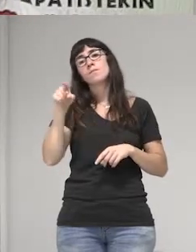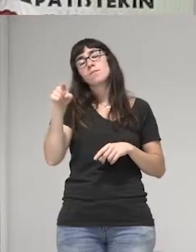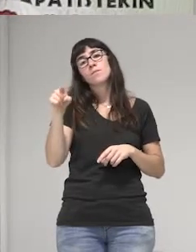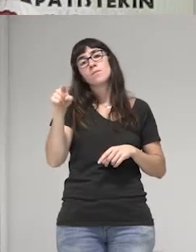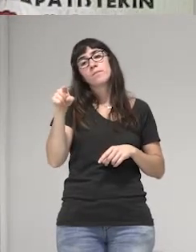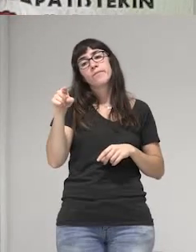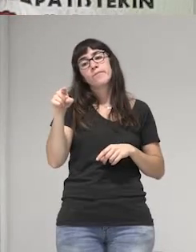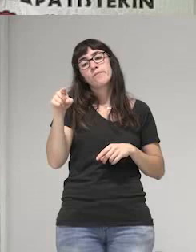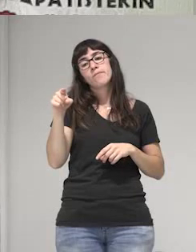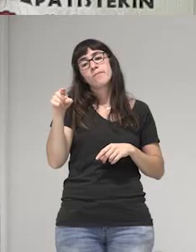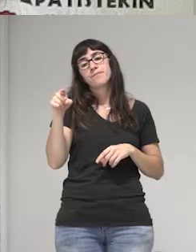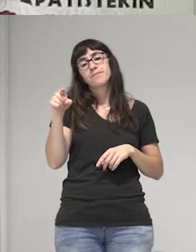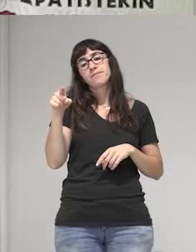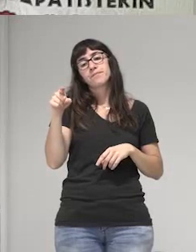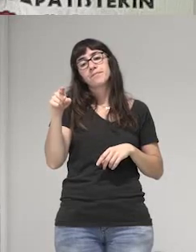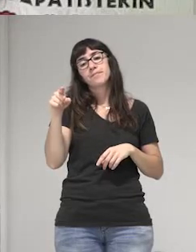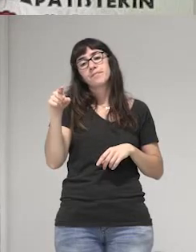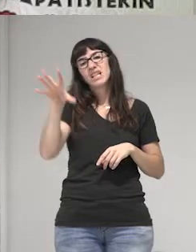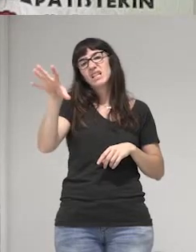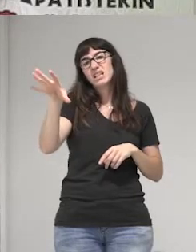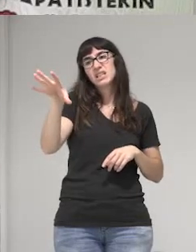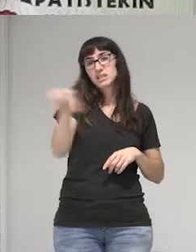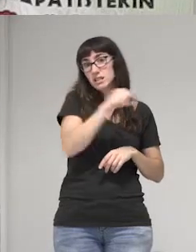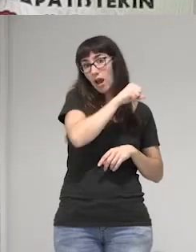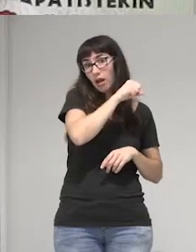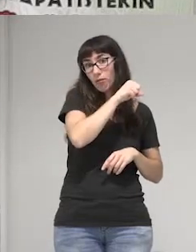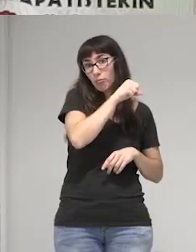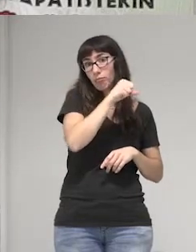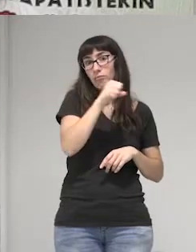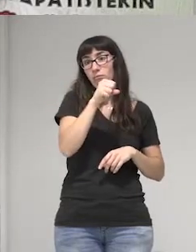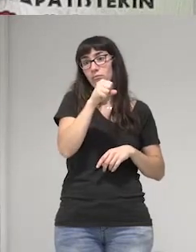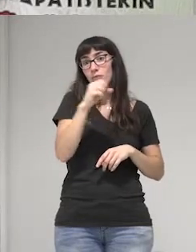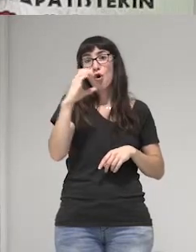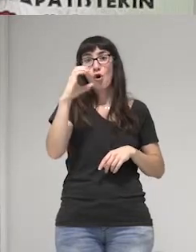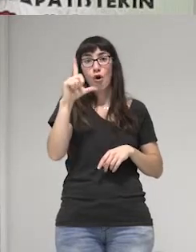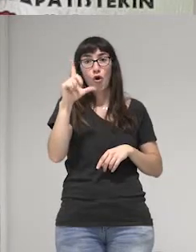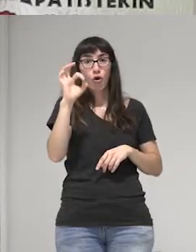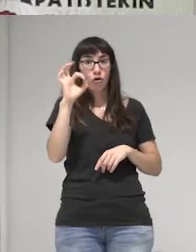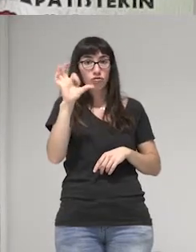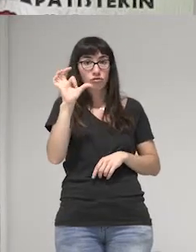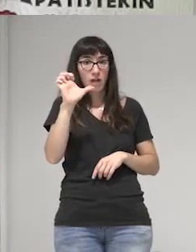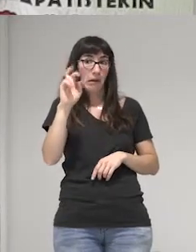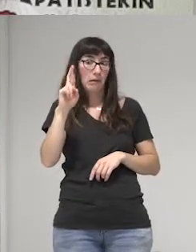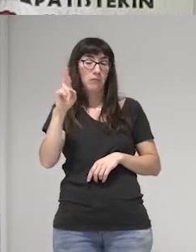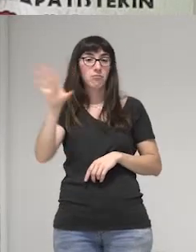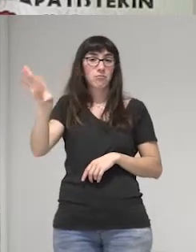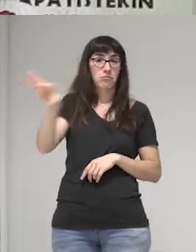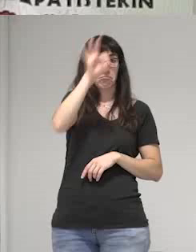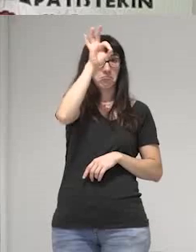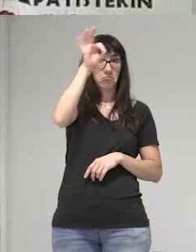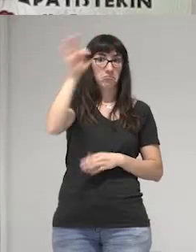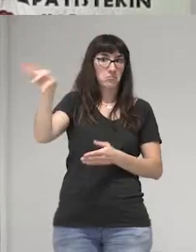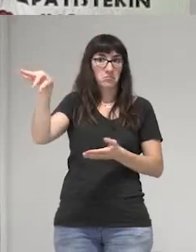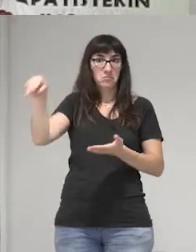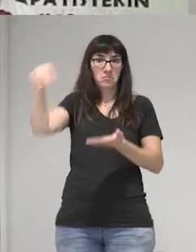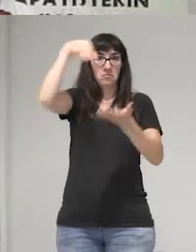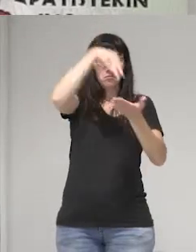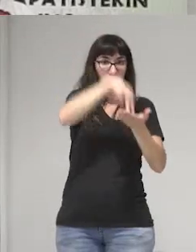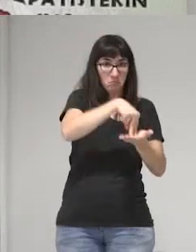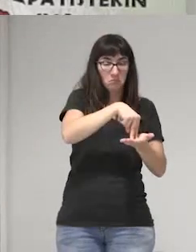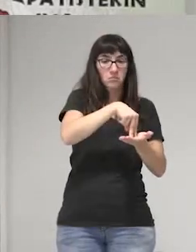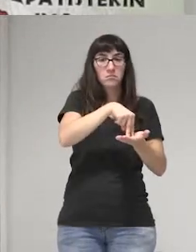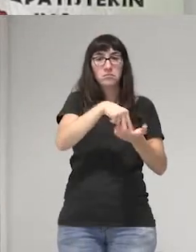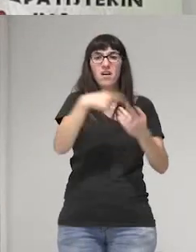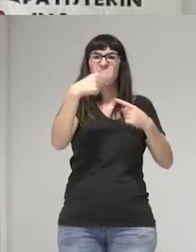pues ahí en la película no se ve cómo la sacan pero la sacan del closet y la familia lo mete